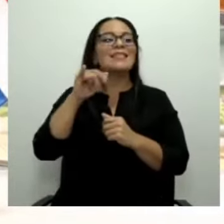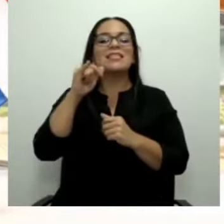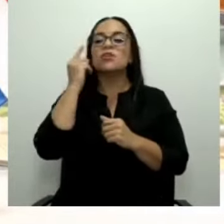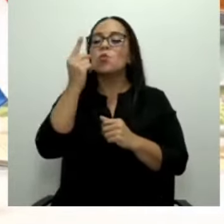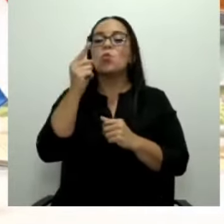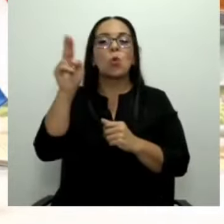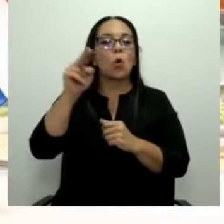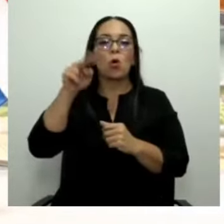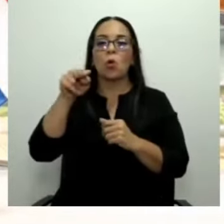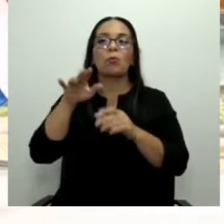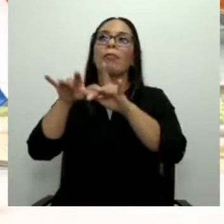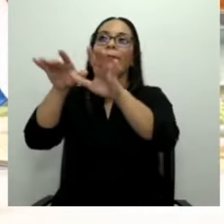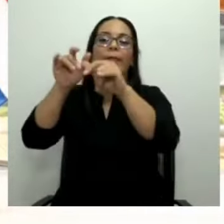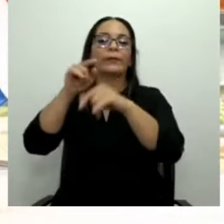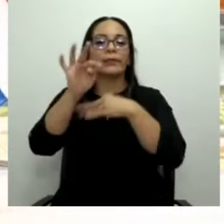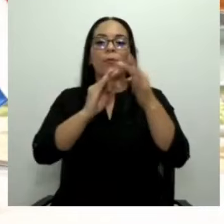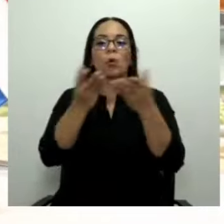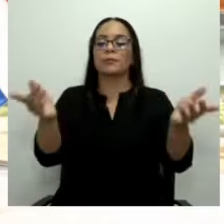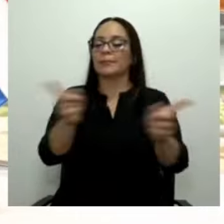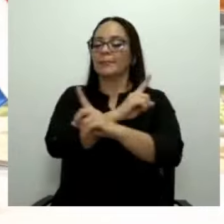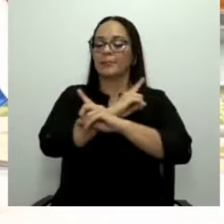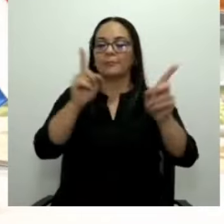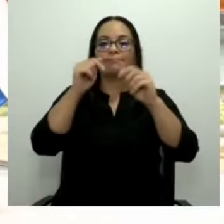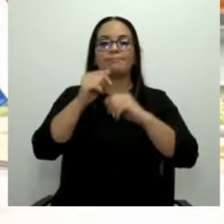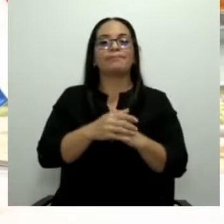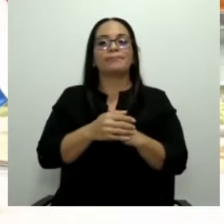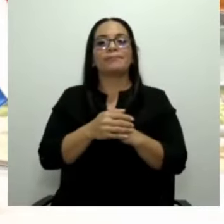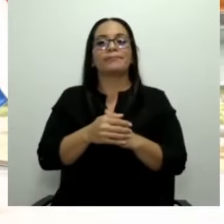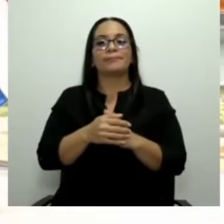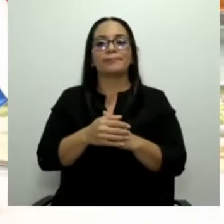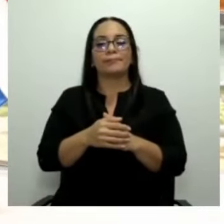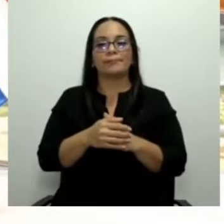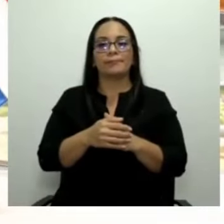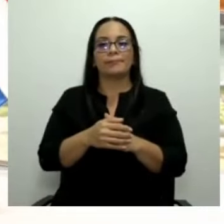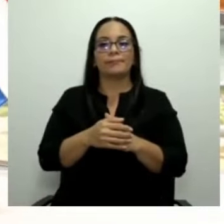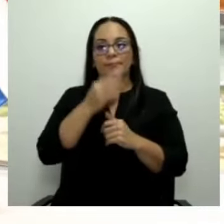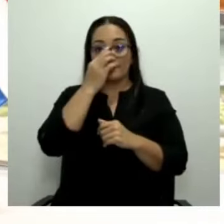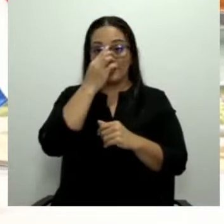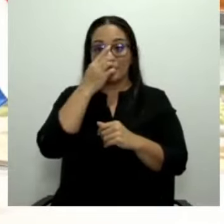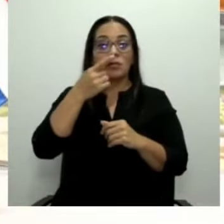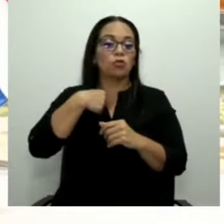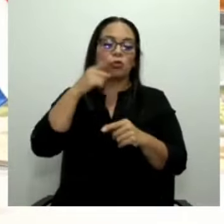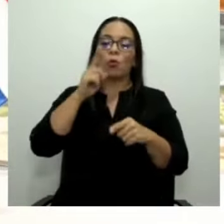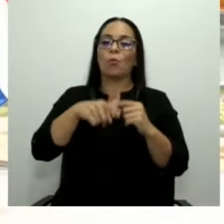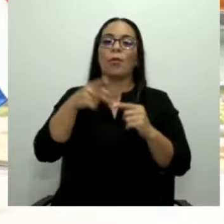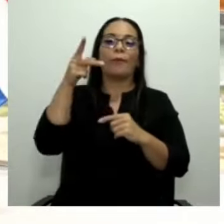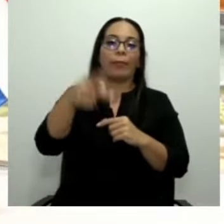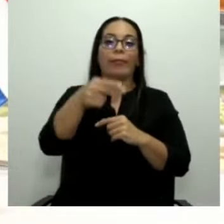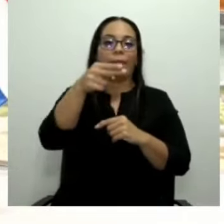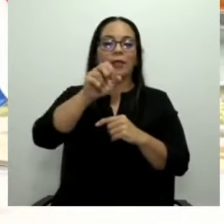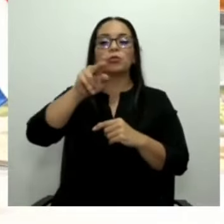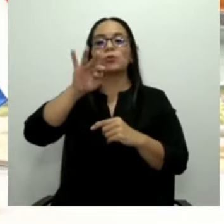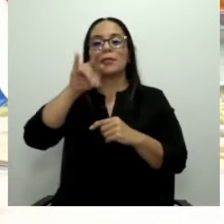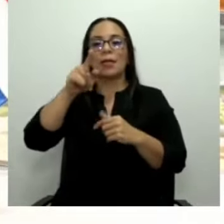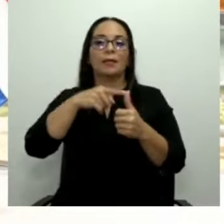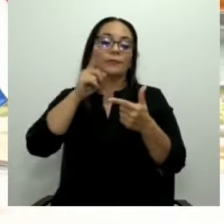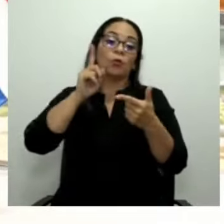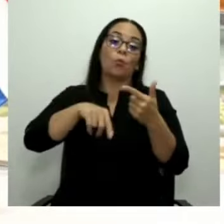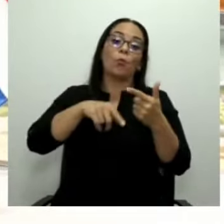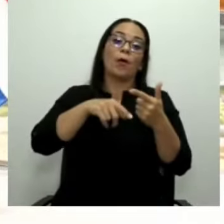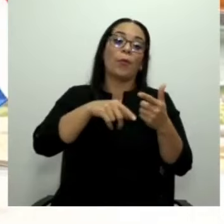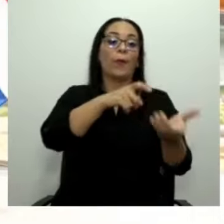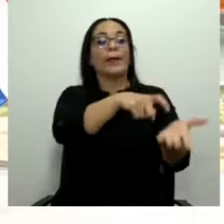a este tipo de cosas. Yo no puedo echar a los de SUTEL, no los puedo demandar nada, porque de ahí